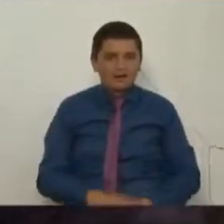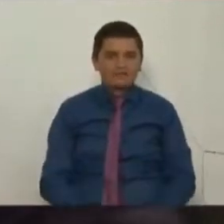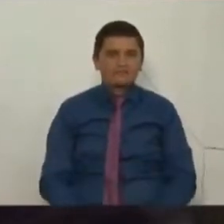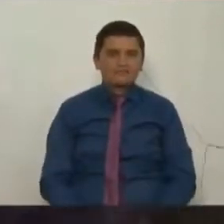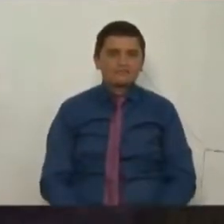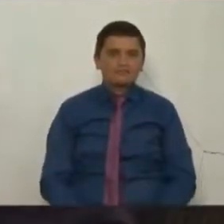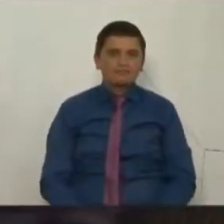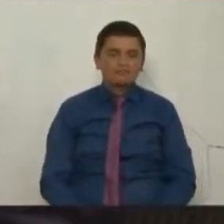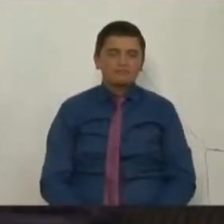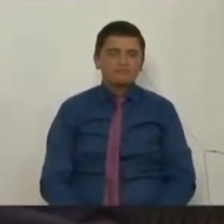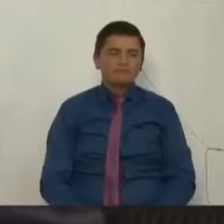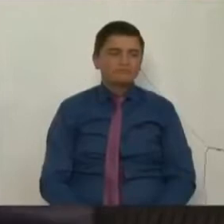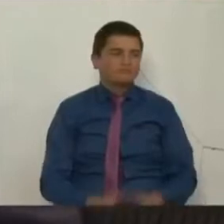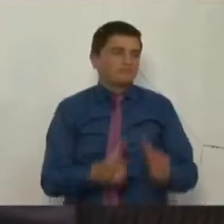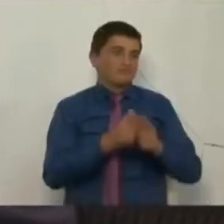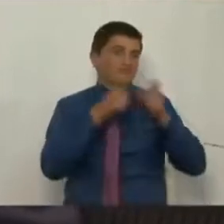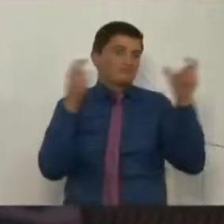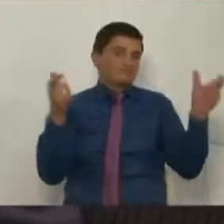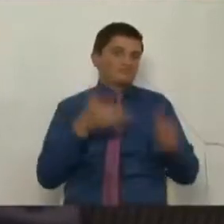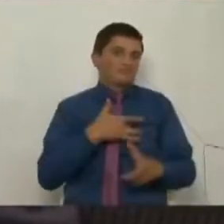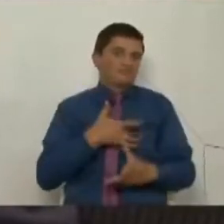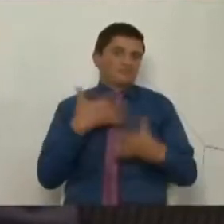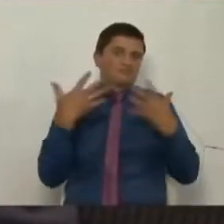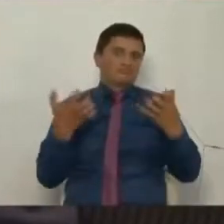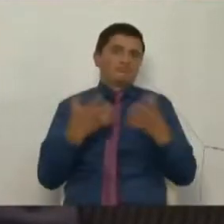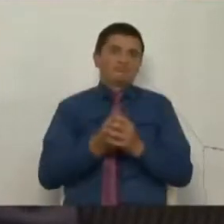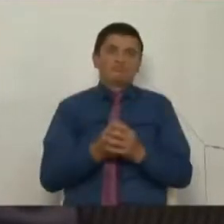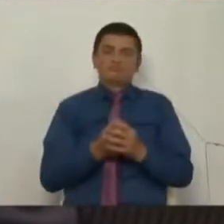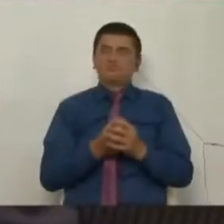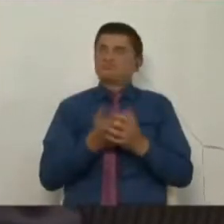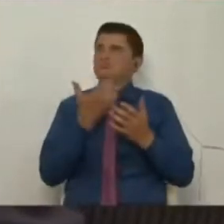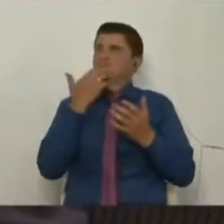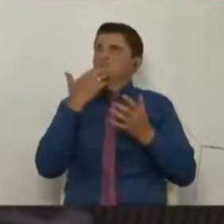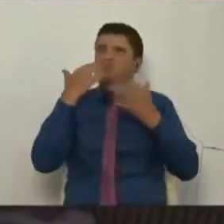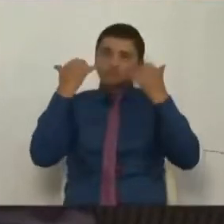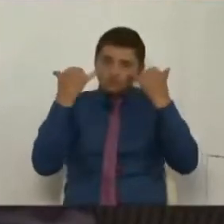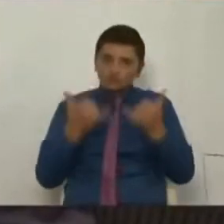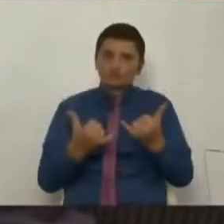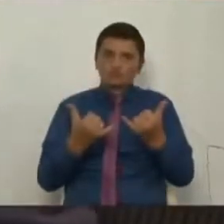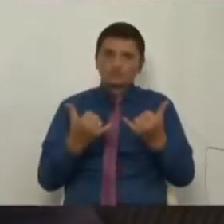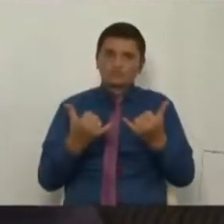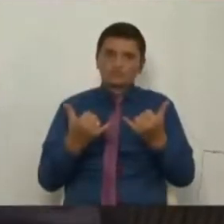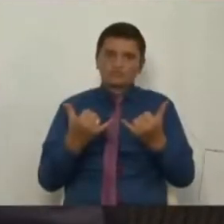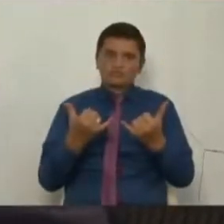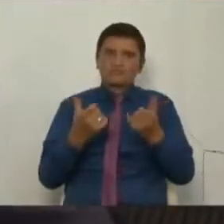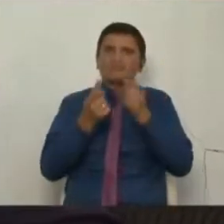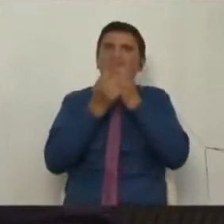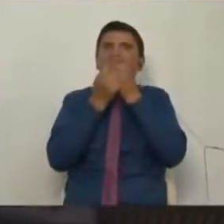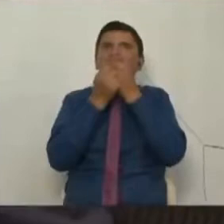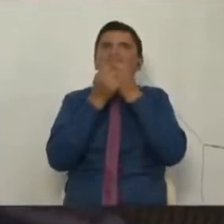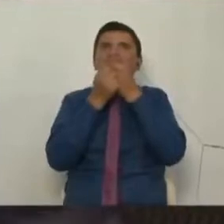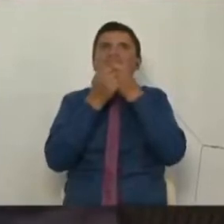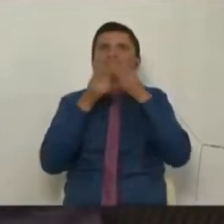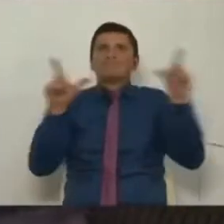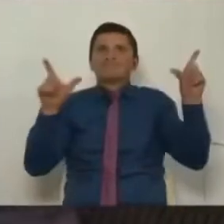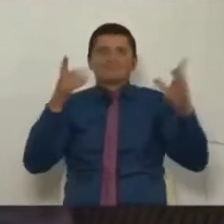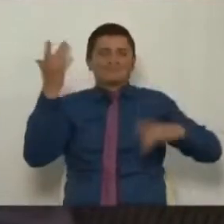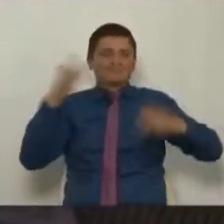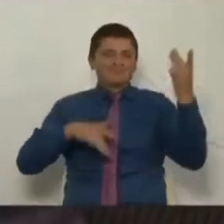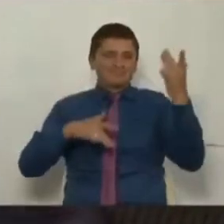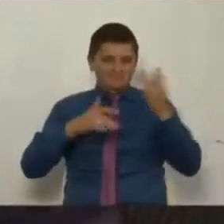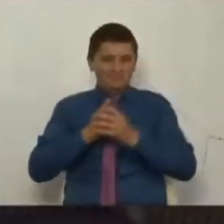Muchos quisieran que hoy con un lenguaje un poco altisonante